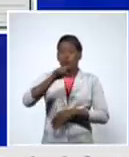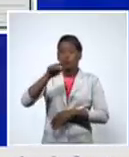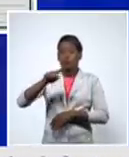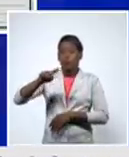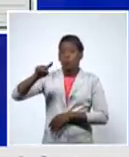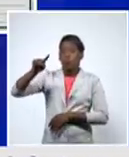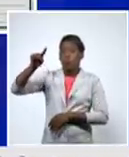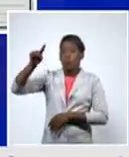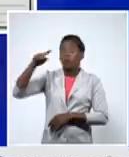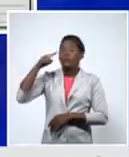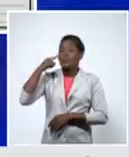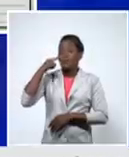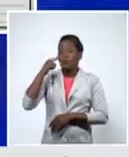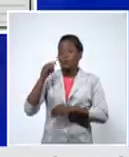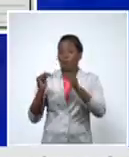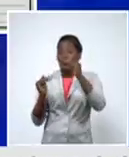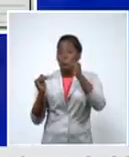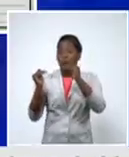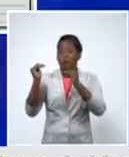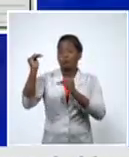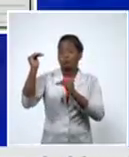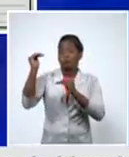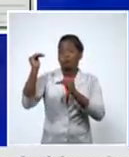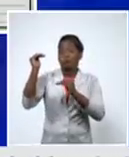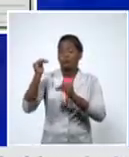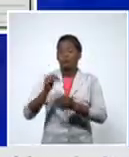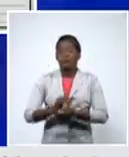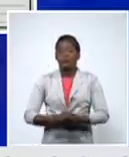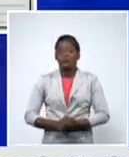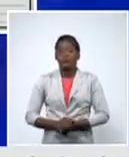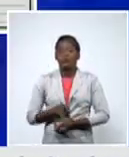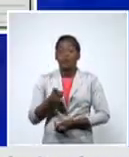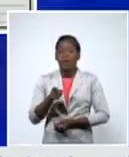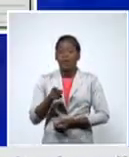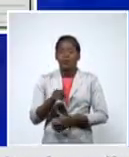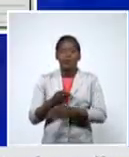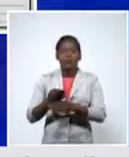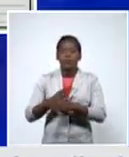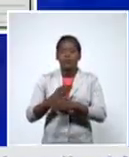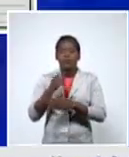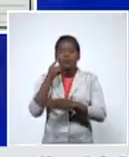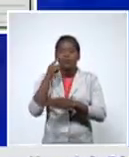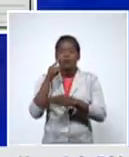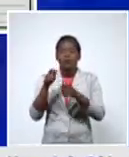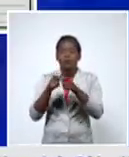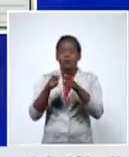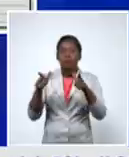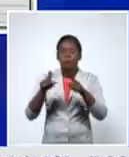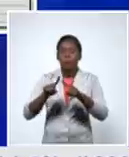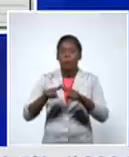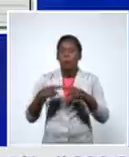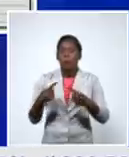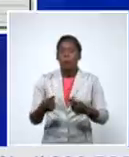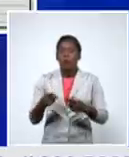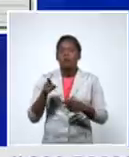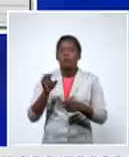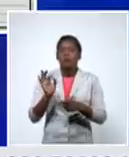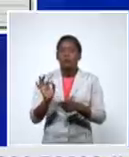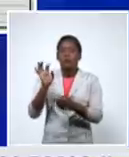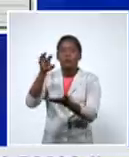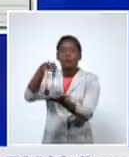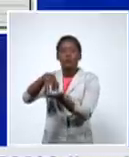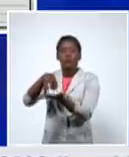tenido en los últimos días y que ese incremento está fundamentalmente concentrado en el